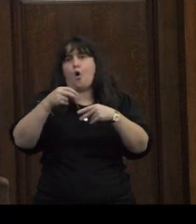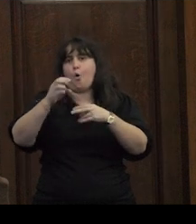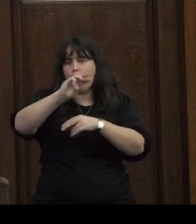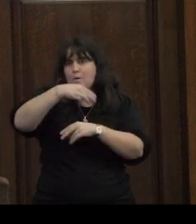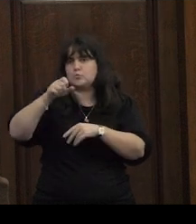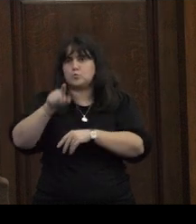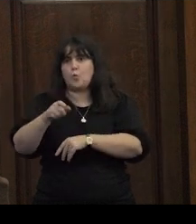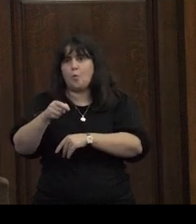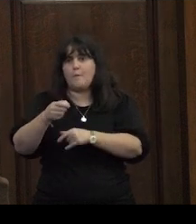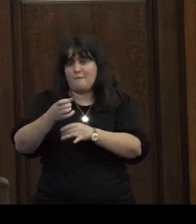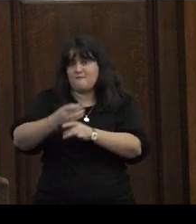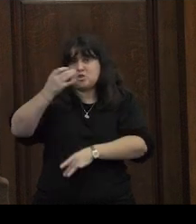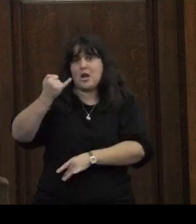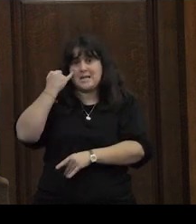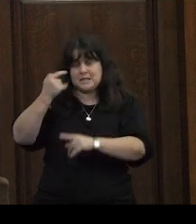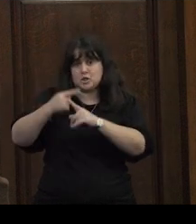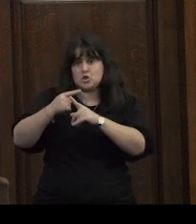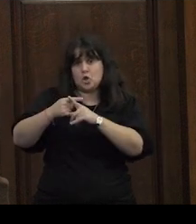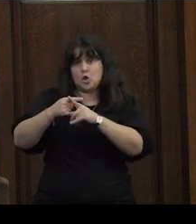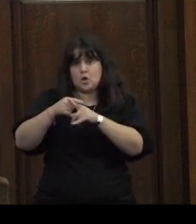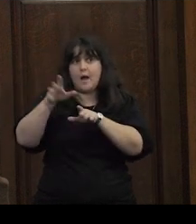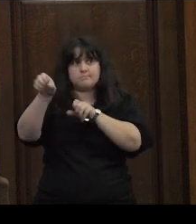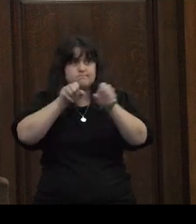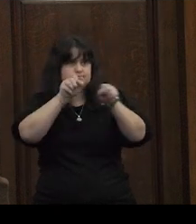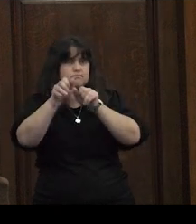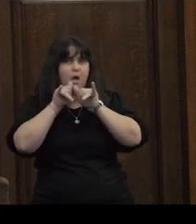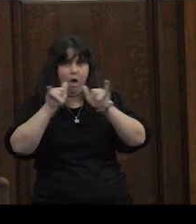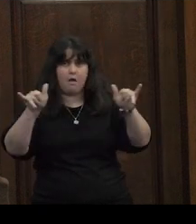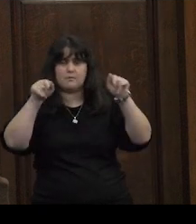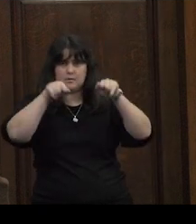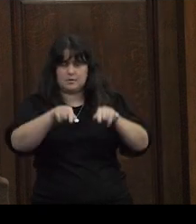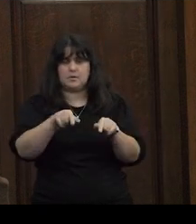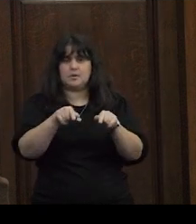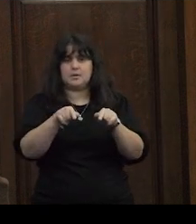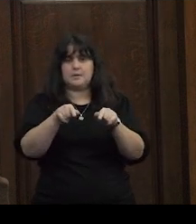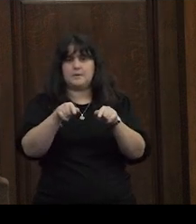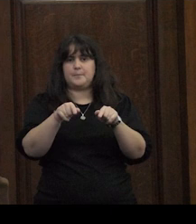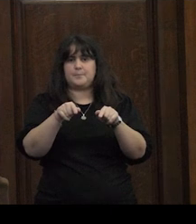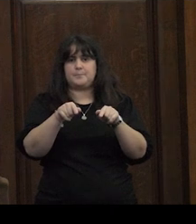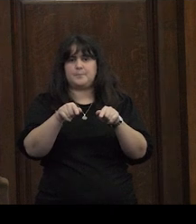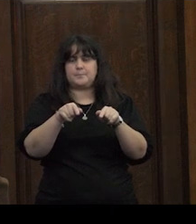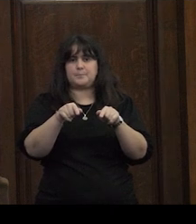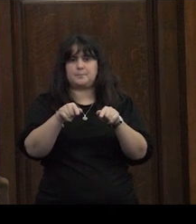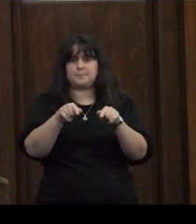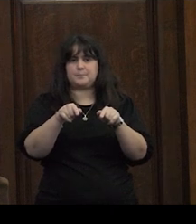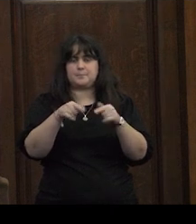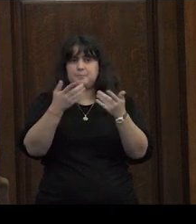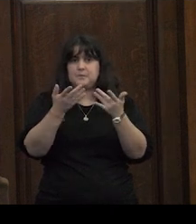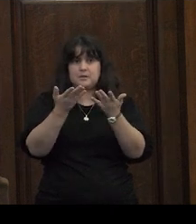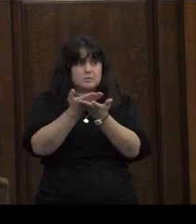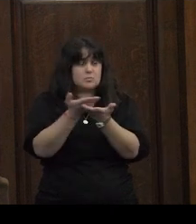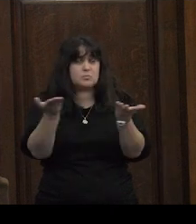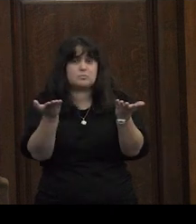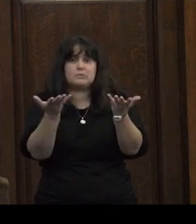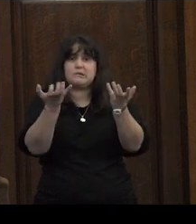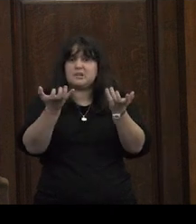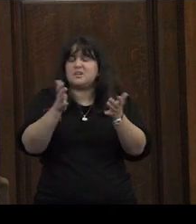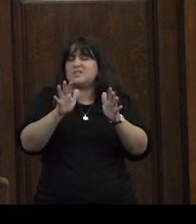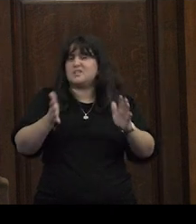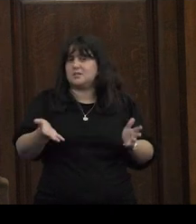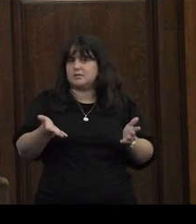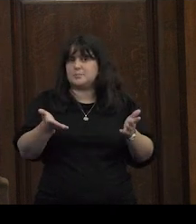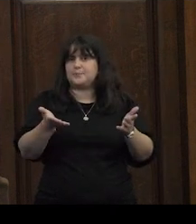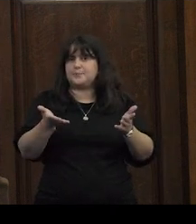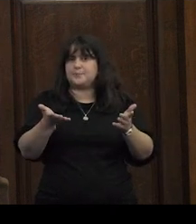sexólogas que recuperan este tipo de campañas eh y lo que quiero marcar